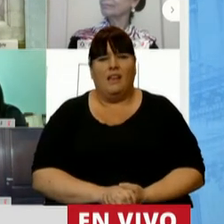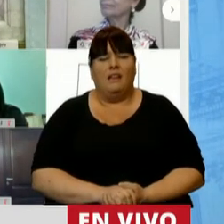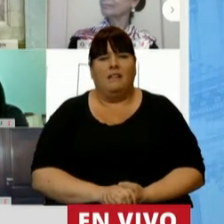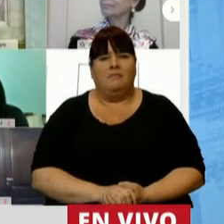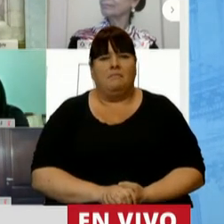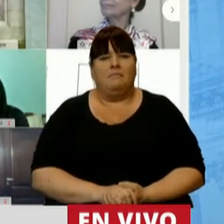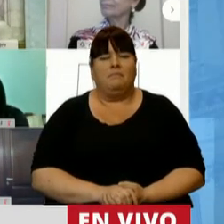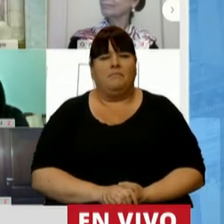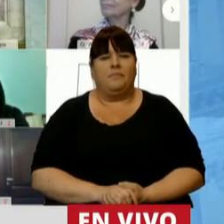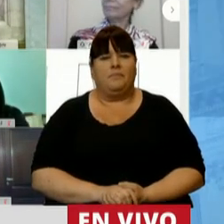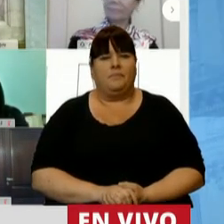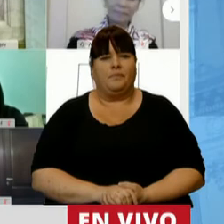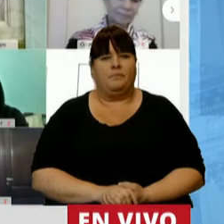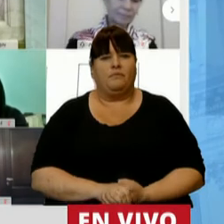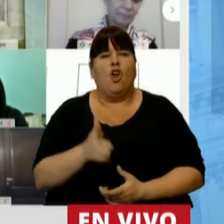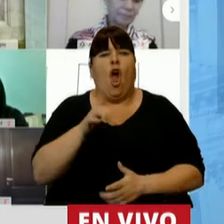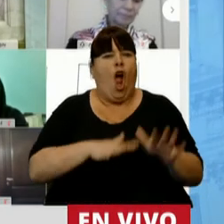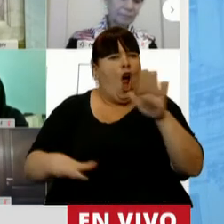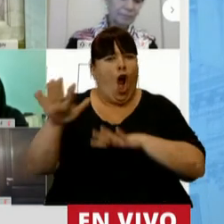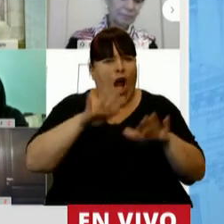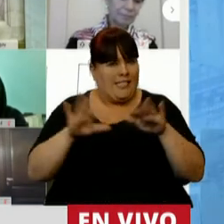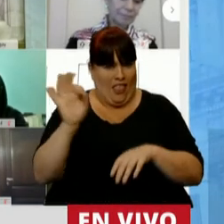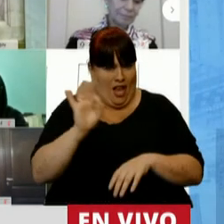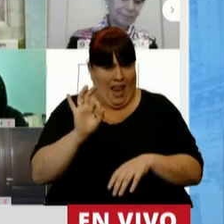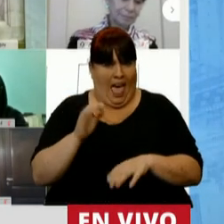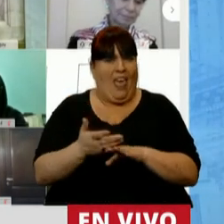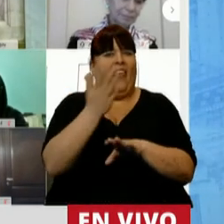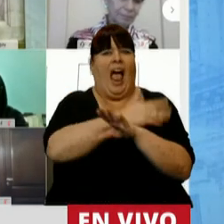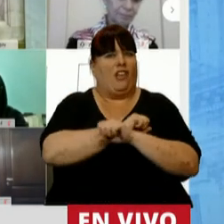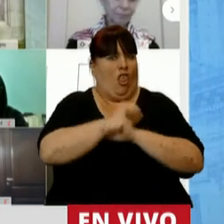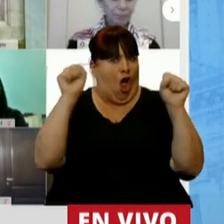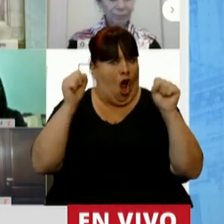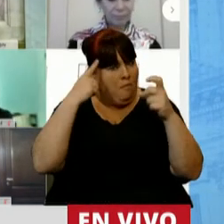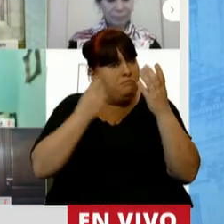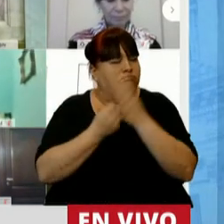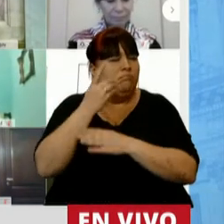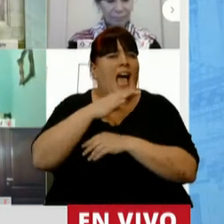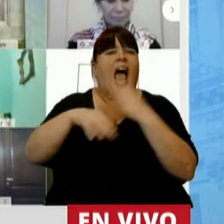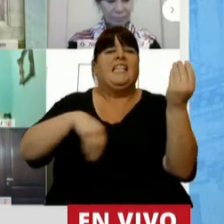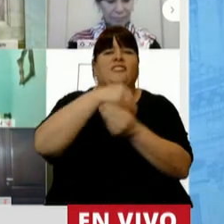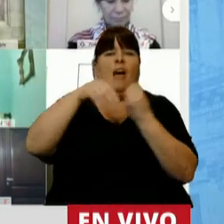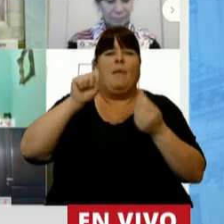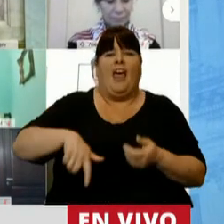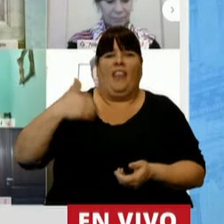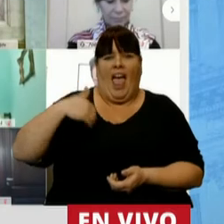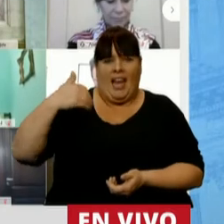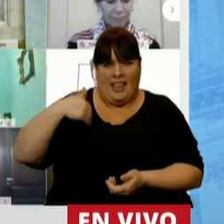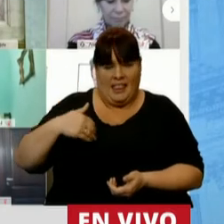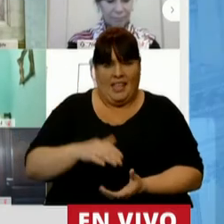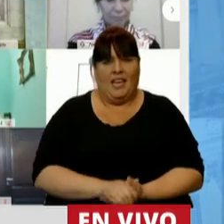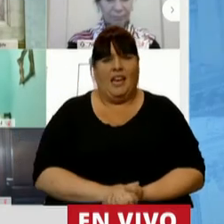sin ninguna organización preexistente, las familias argentinas